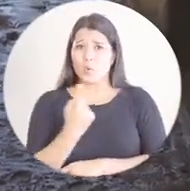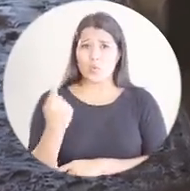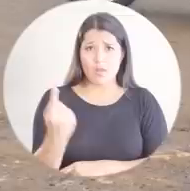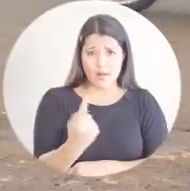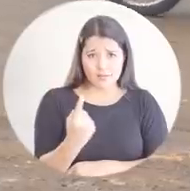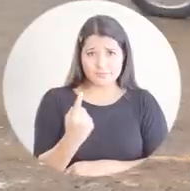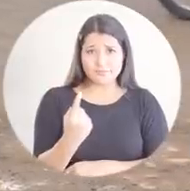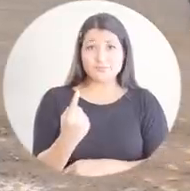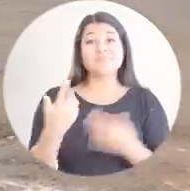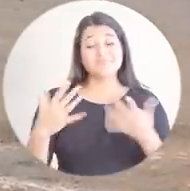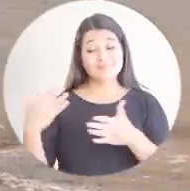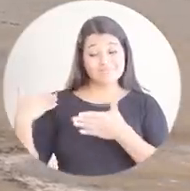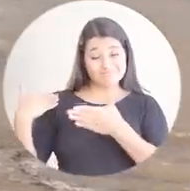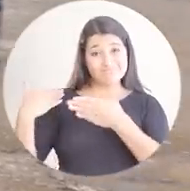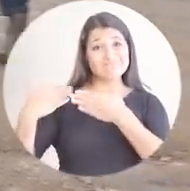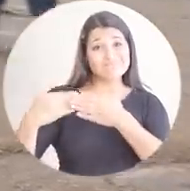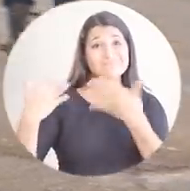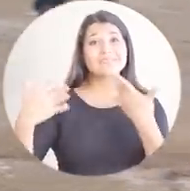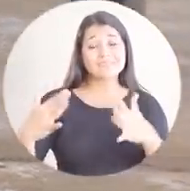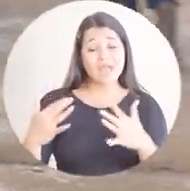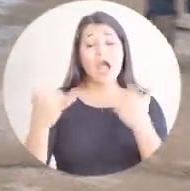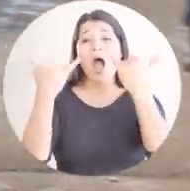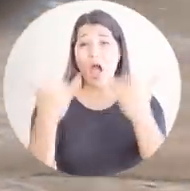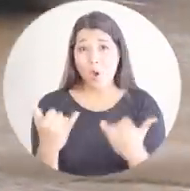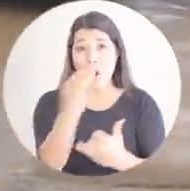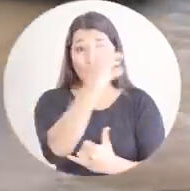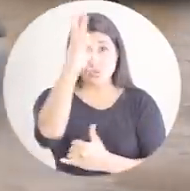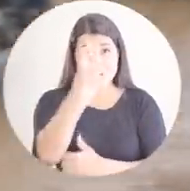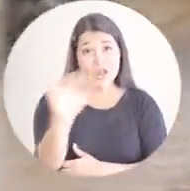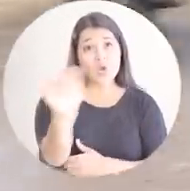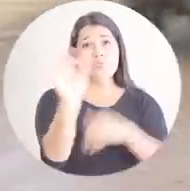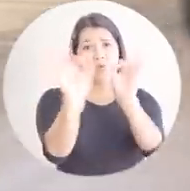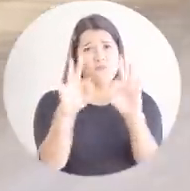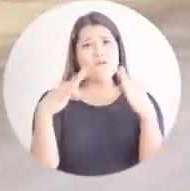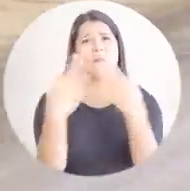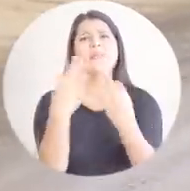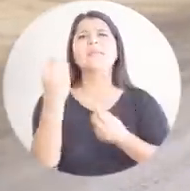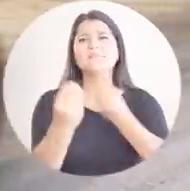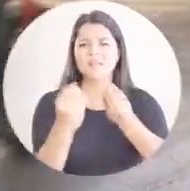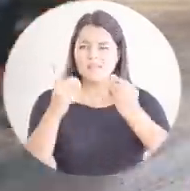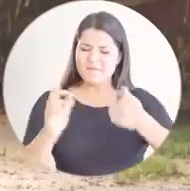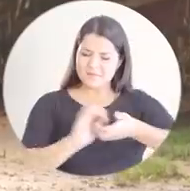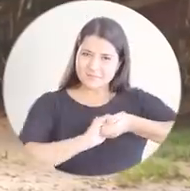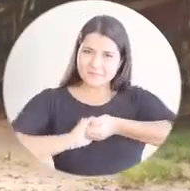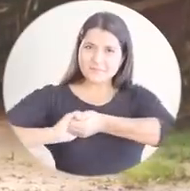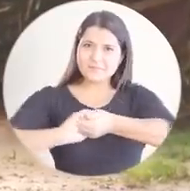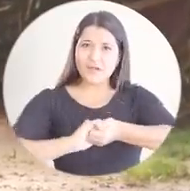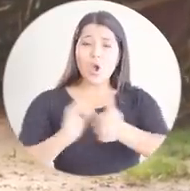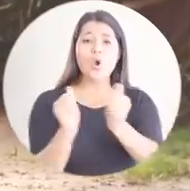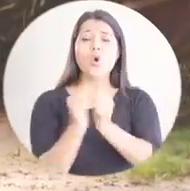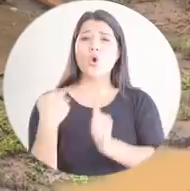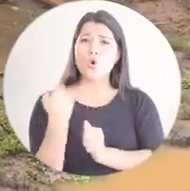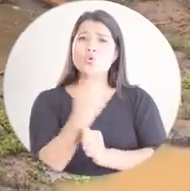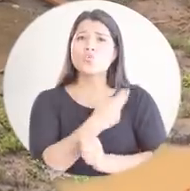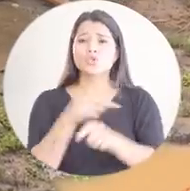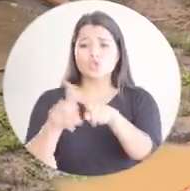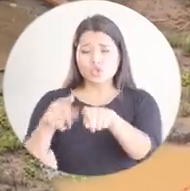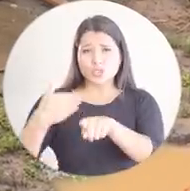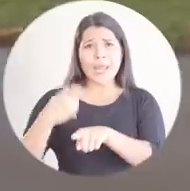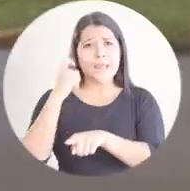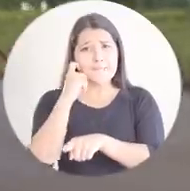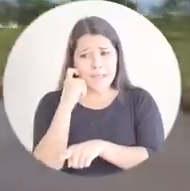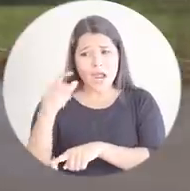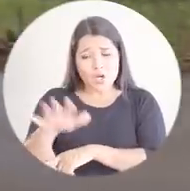Pasadas estas duras horas, nos convoca como familia el momento de la solidaridad con nuestros hermanos y hermanas que